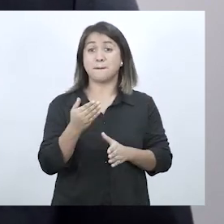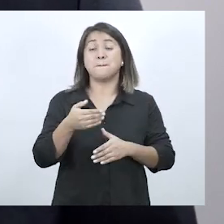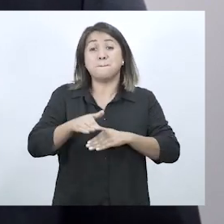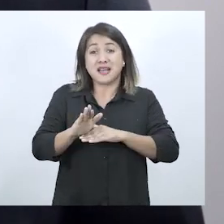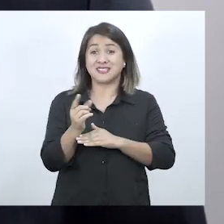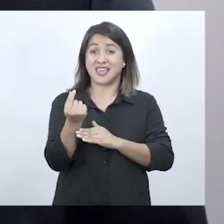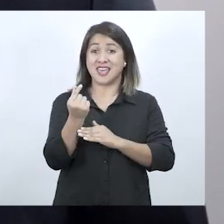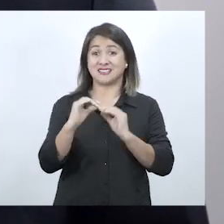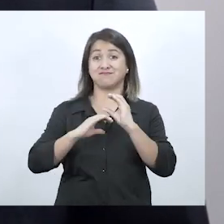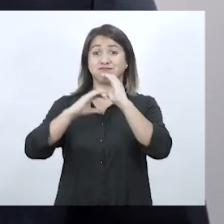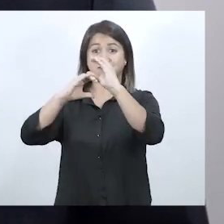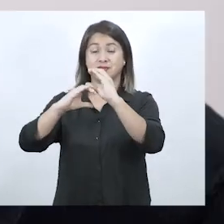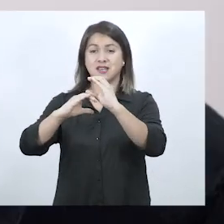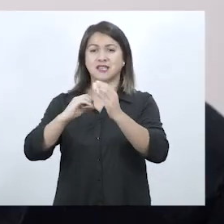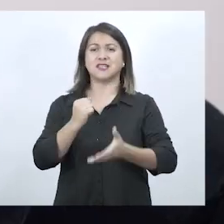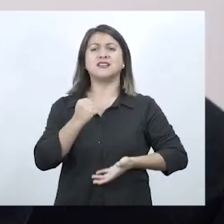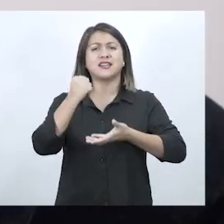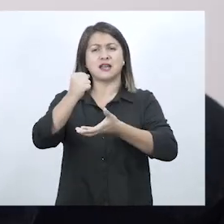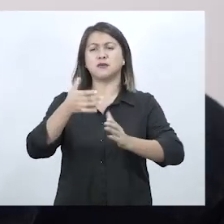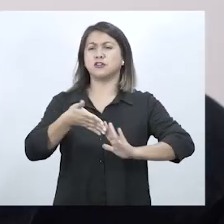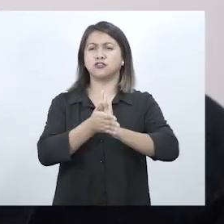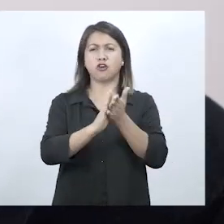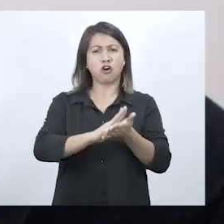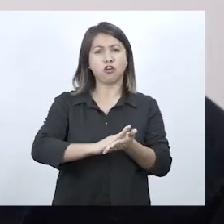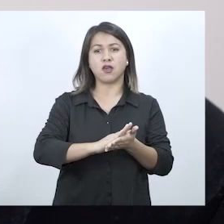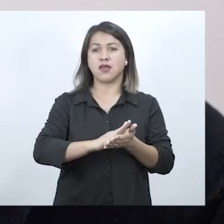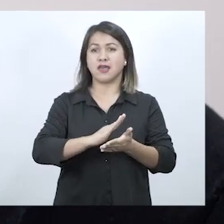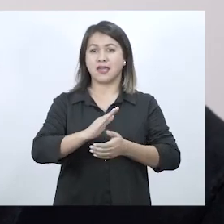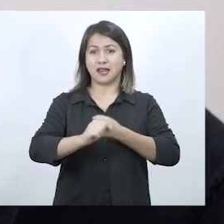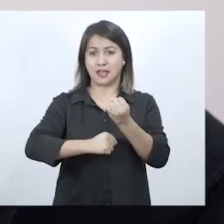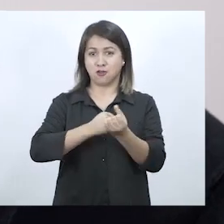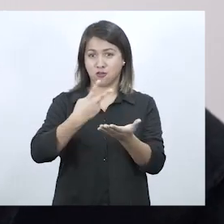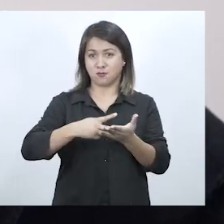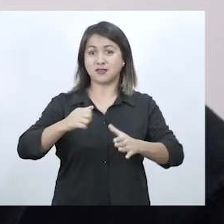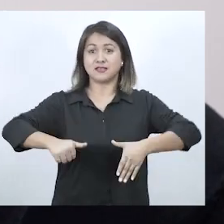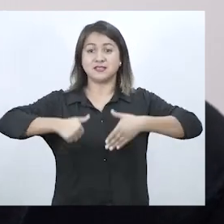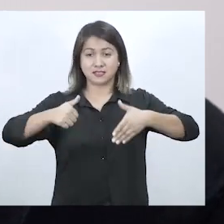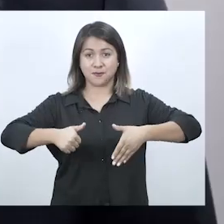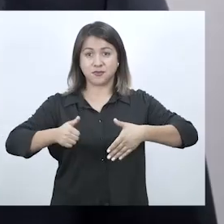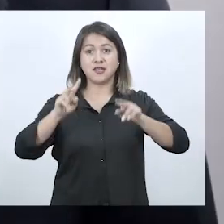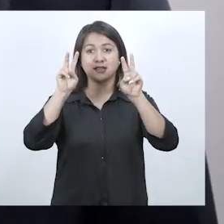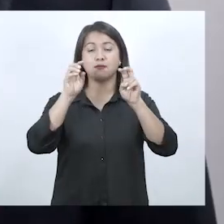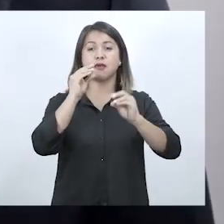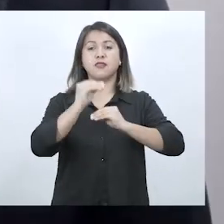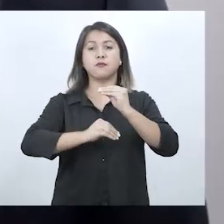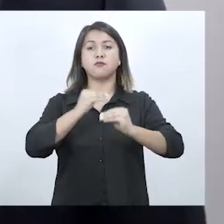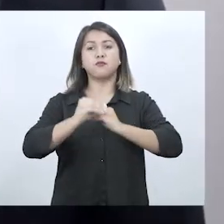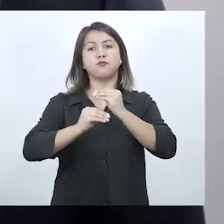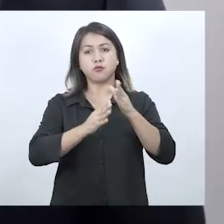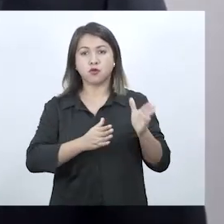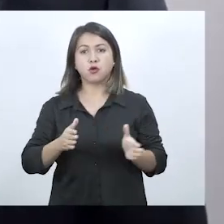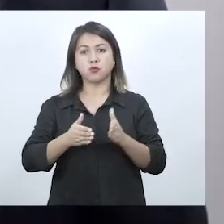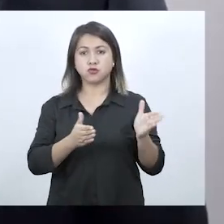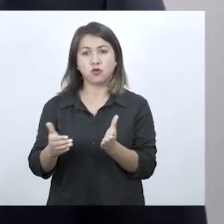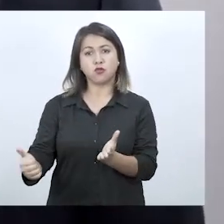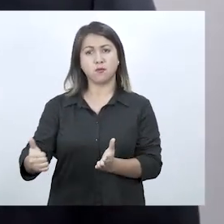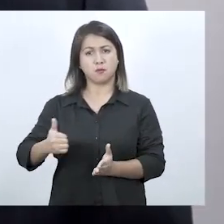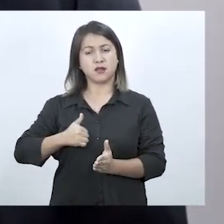más excedentes que los que entregamos en todo el 2016. En cuanto a la producción,